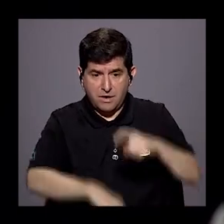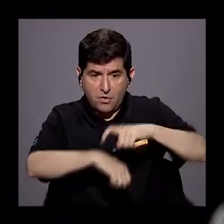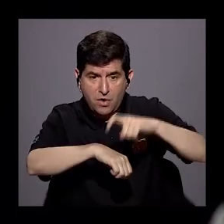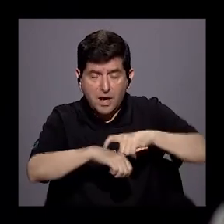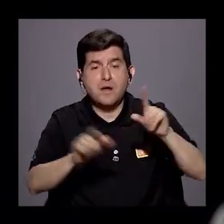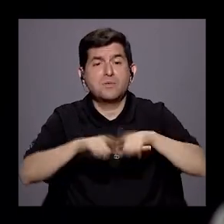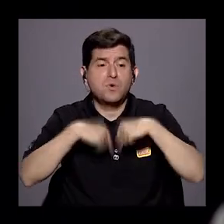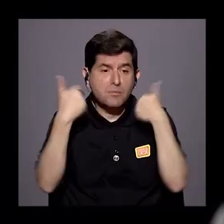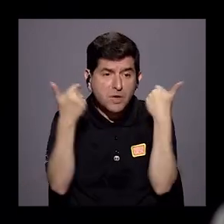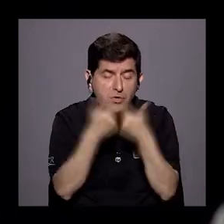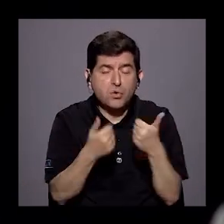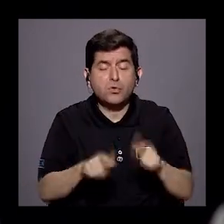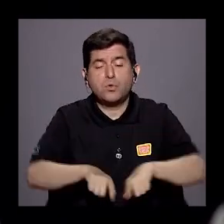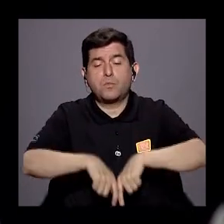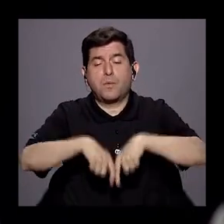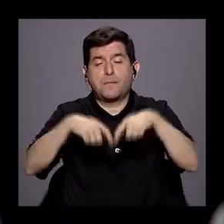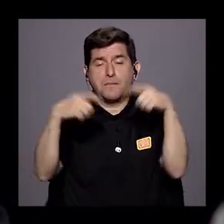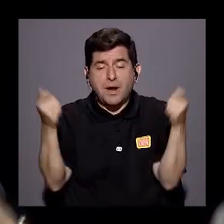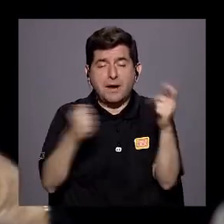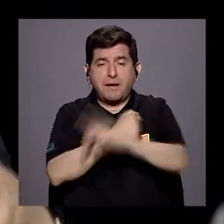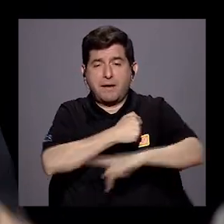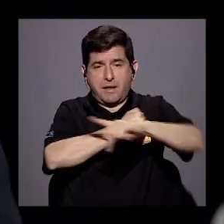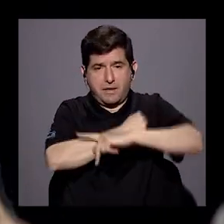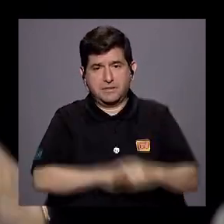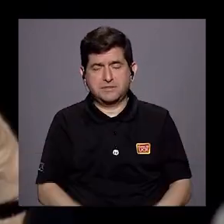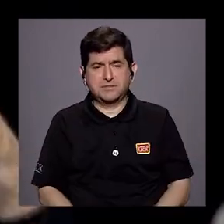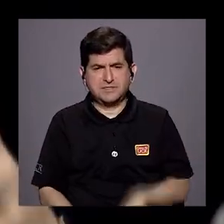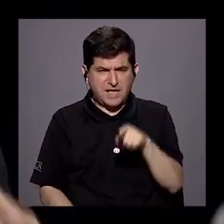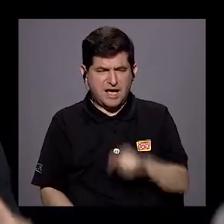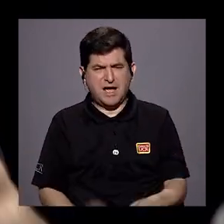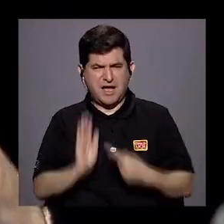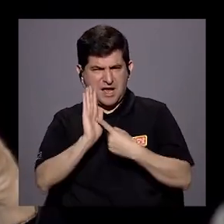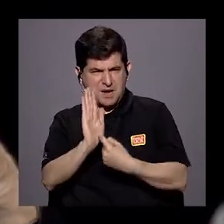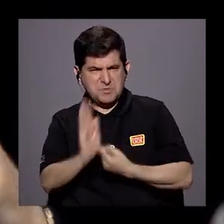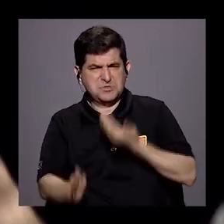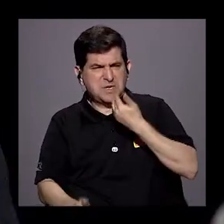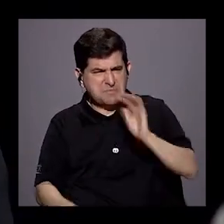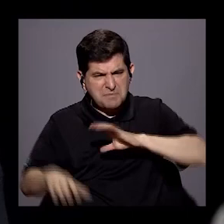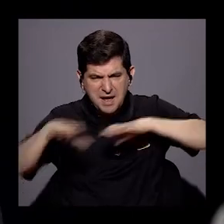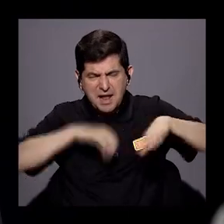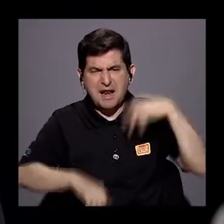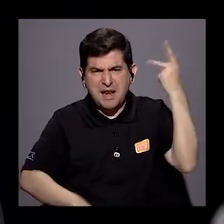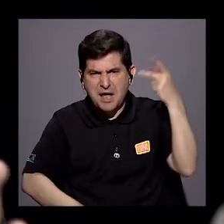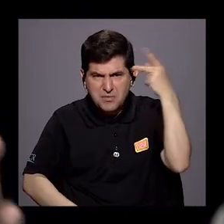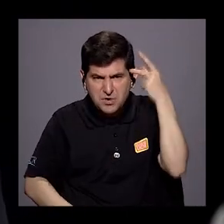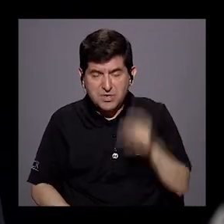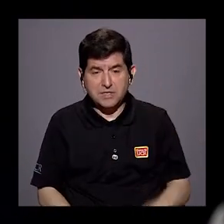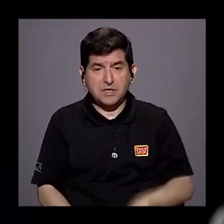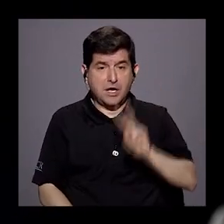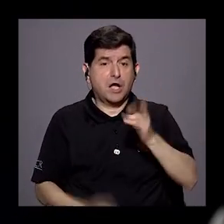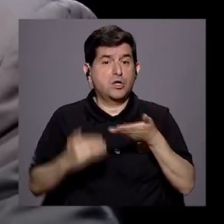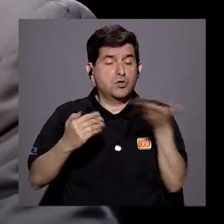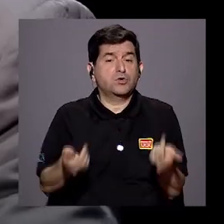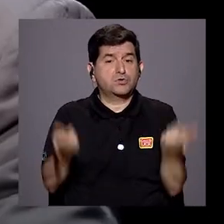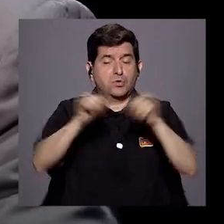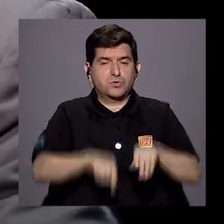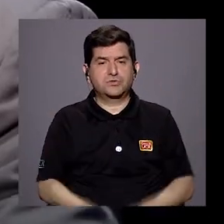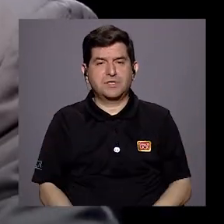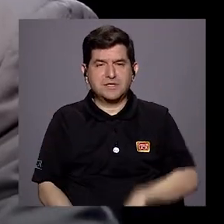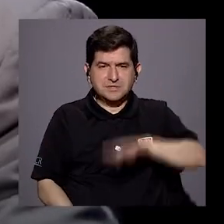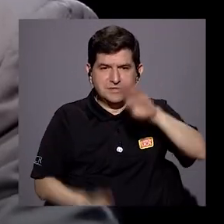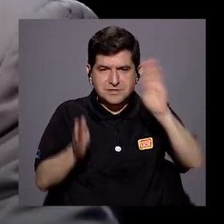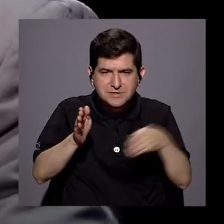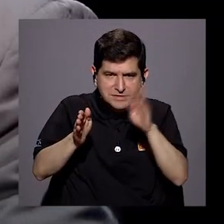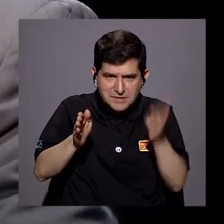ciertos sectores de la prensa del país se dedicaron a satanizar la actividad política, han pasado dos cosas. Pero el cementazo nos